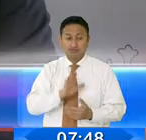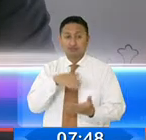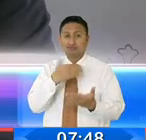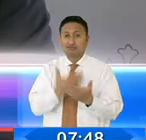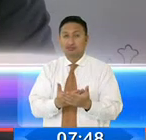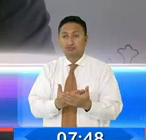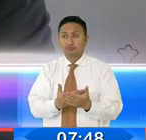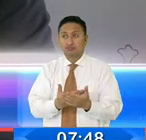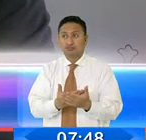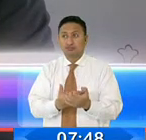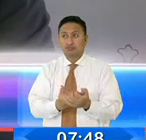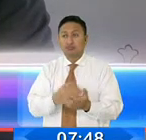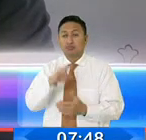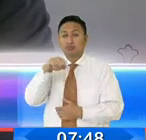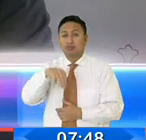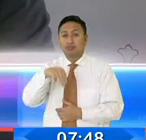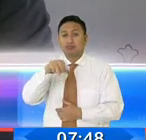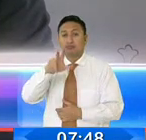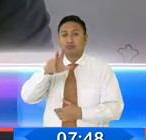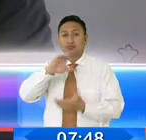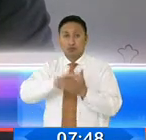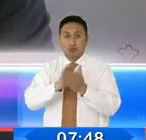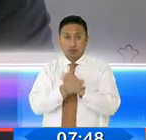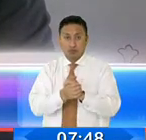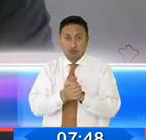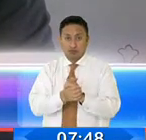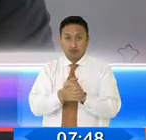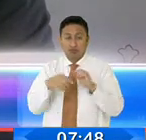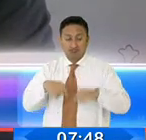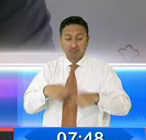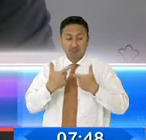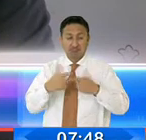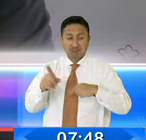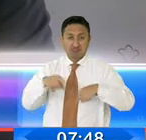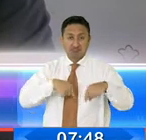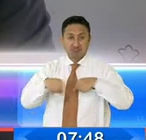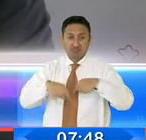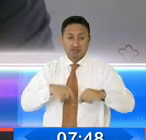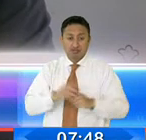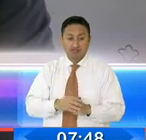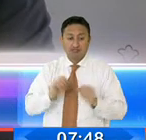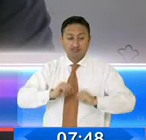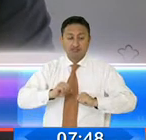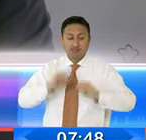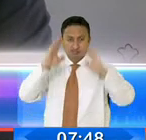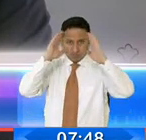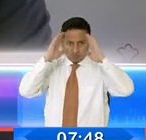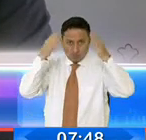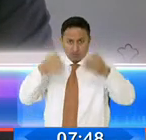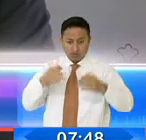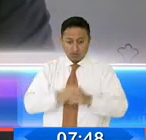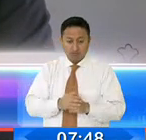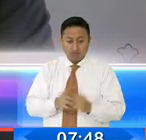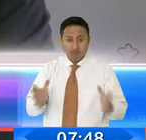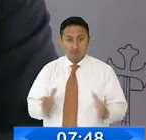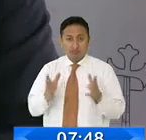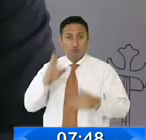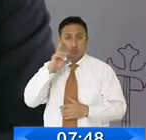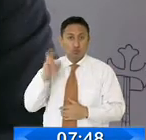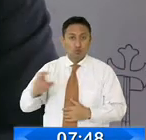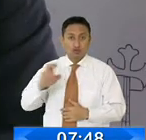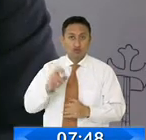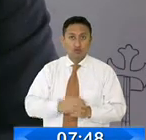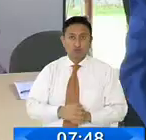el martes 3 de noviembre habrá libre movilidad, esto también con el afán de promover el turismo